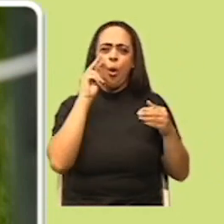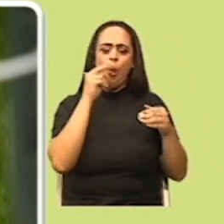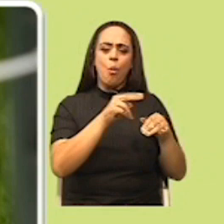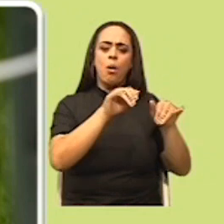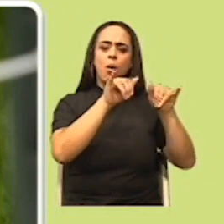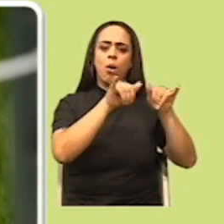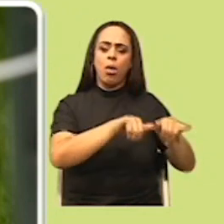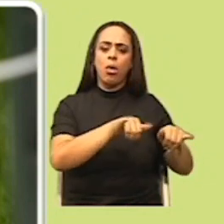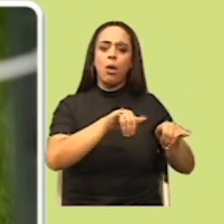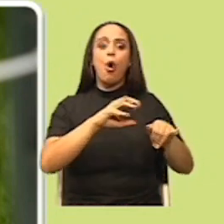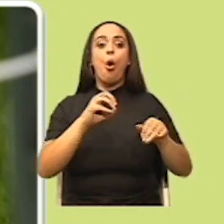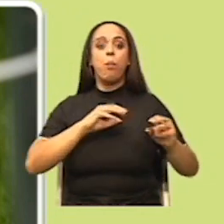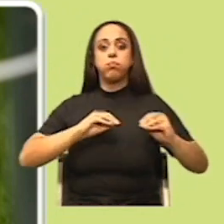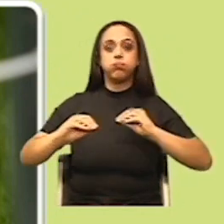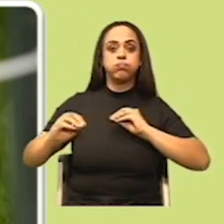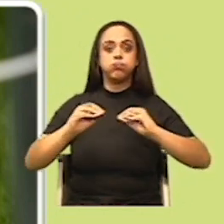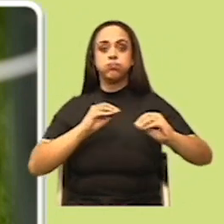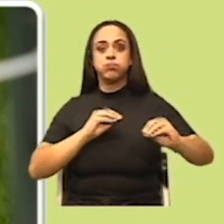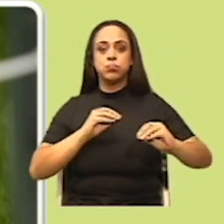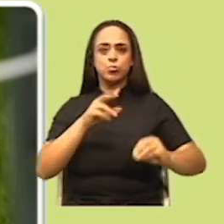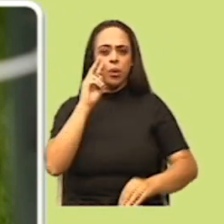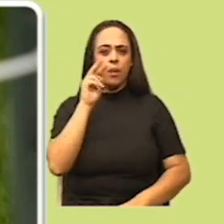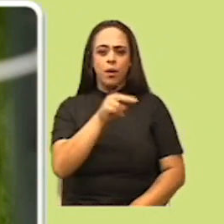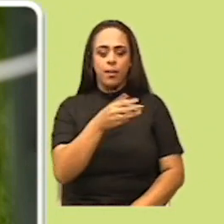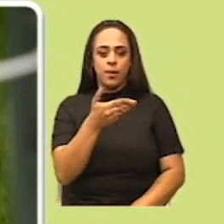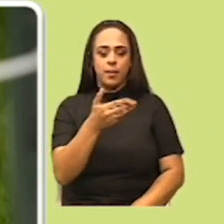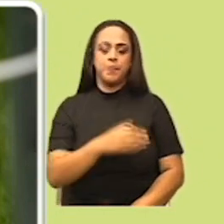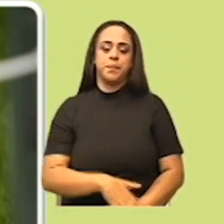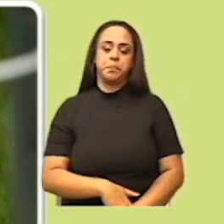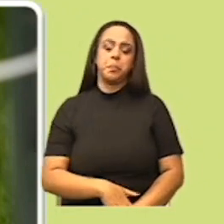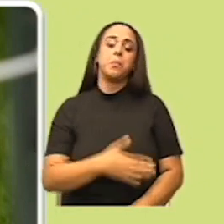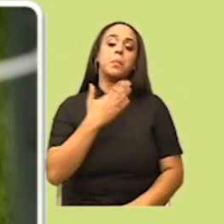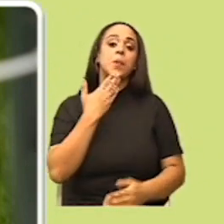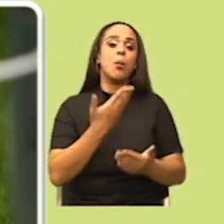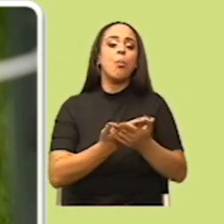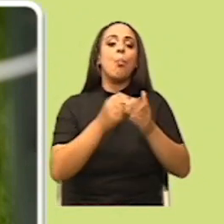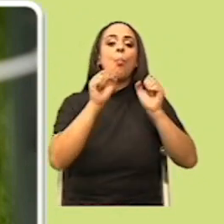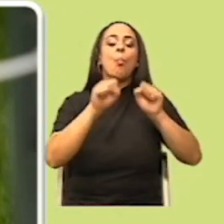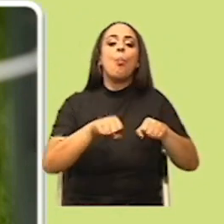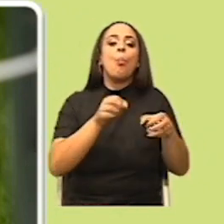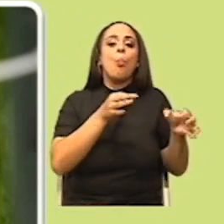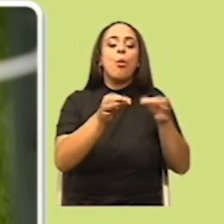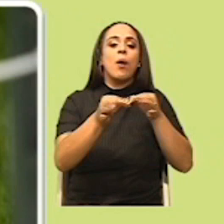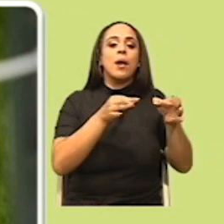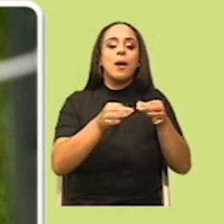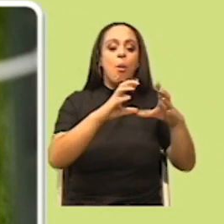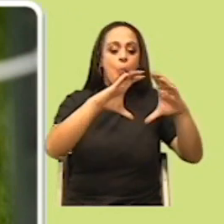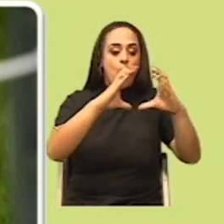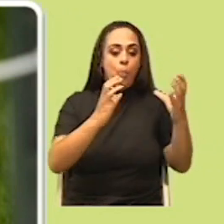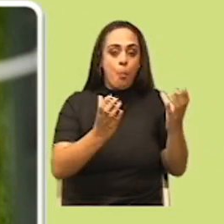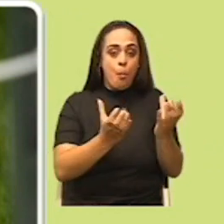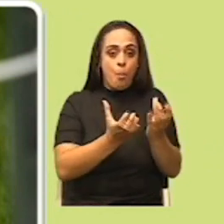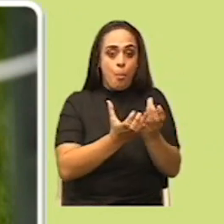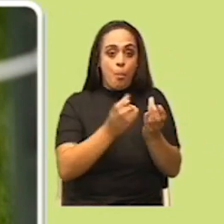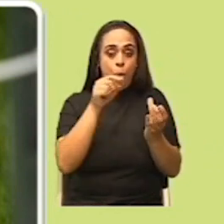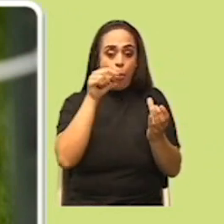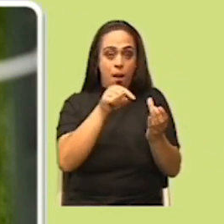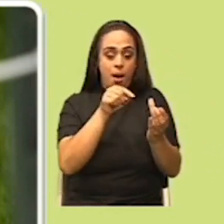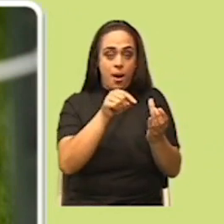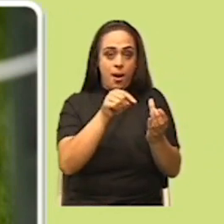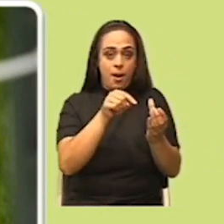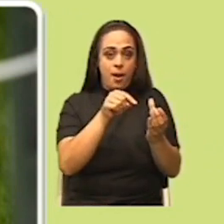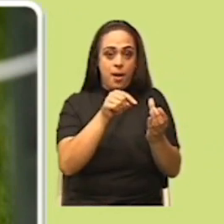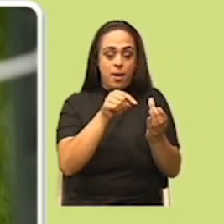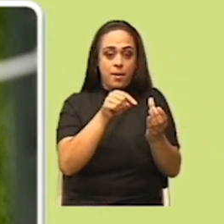reposo? ¿Qué observan ustedes? Bueno, podríamos explicar entonces que ese balón, según el